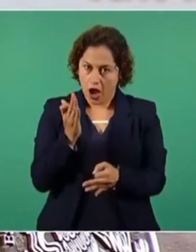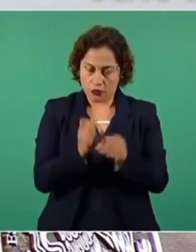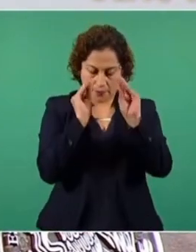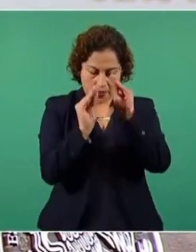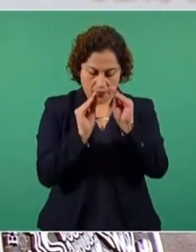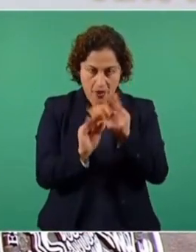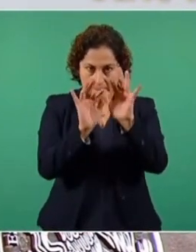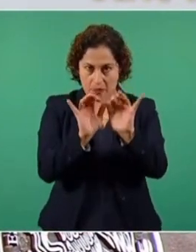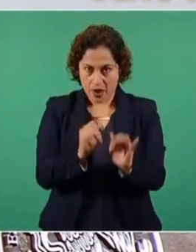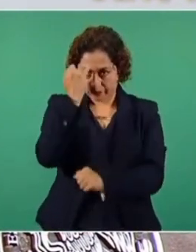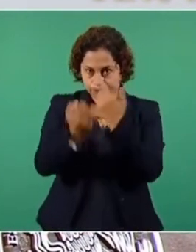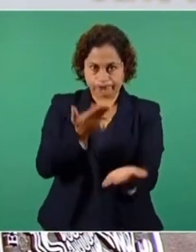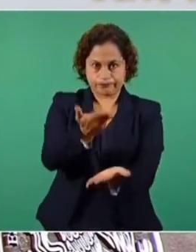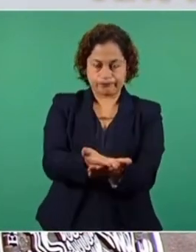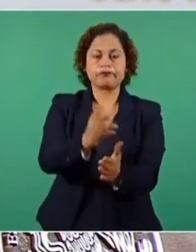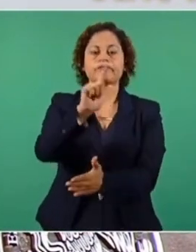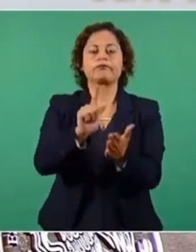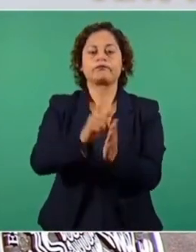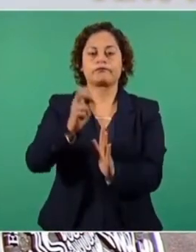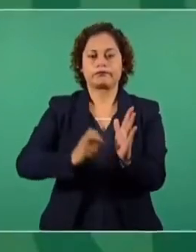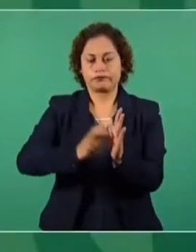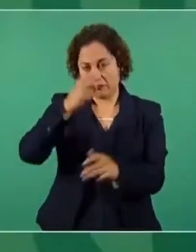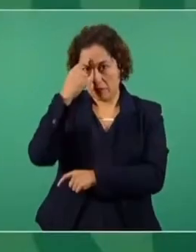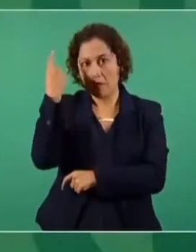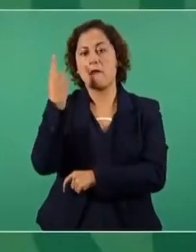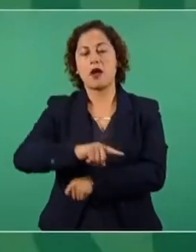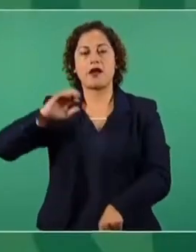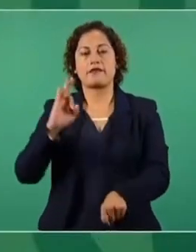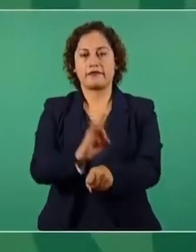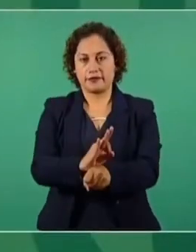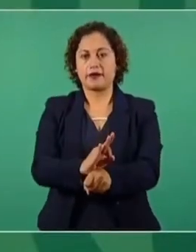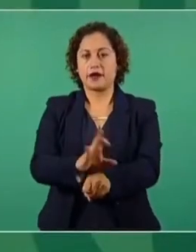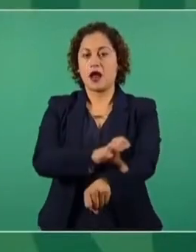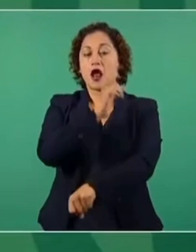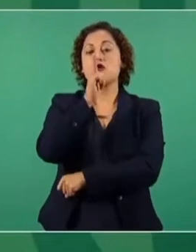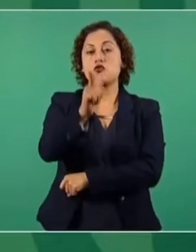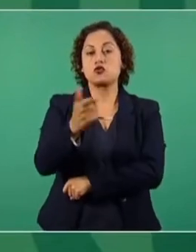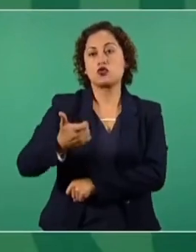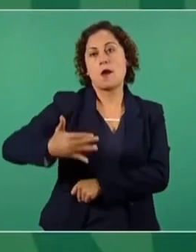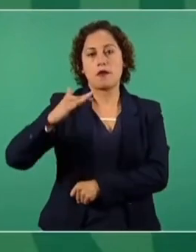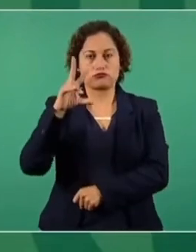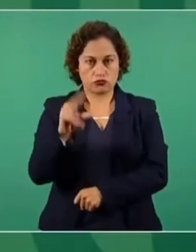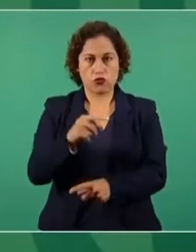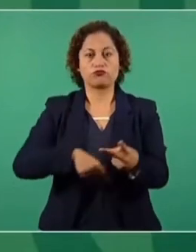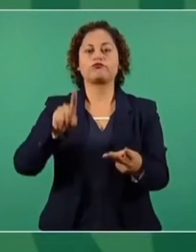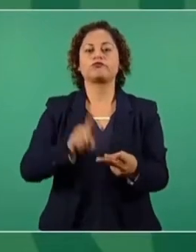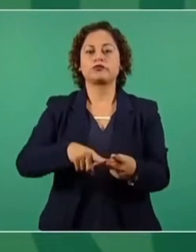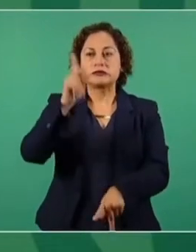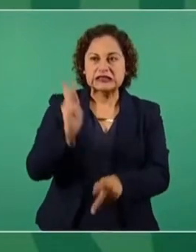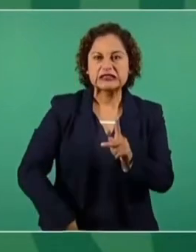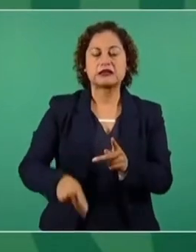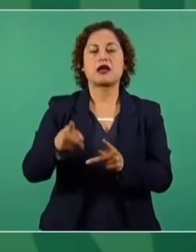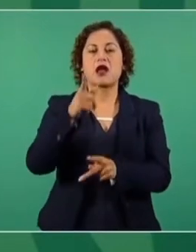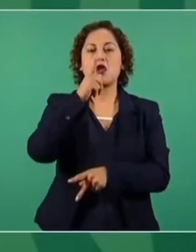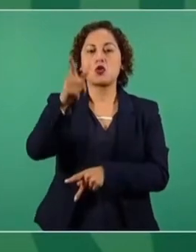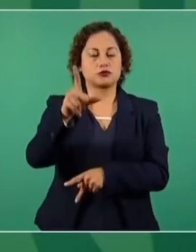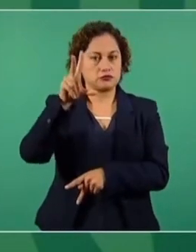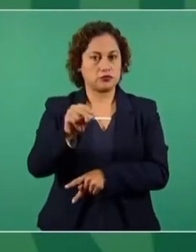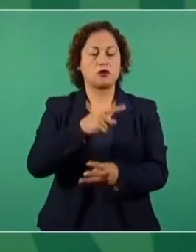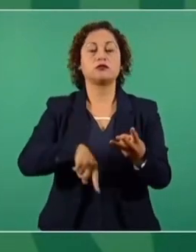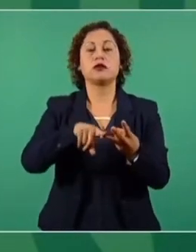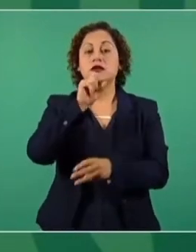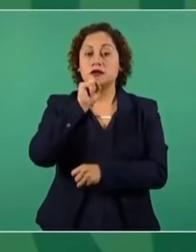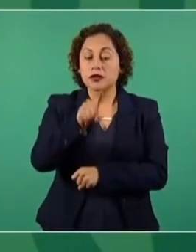vamos avanzados, va a ser una muy buena iniciativa para garantizar que no aumente el precio de la luz, que no haya apagones, que le cueste